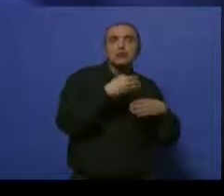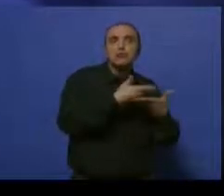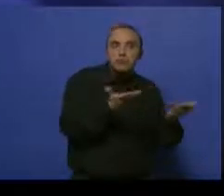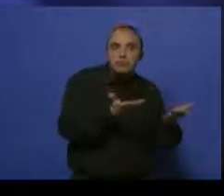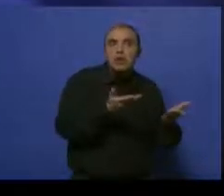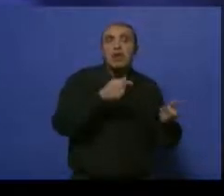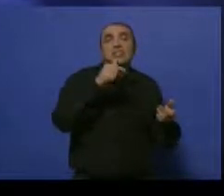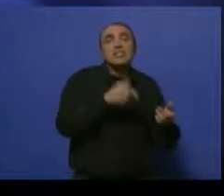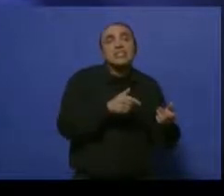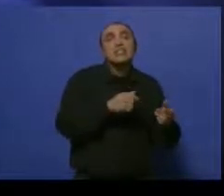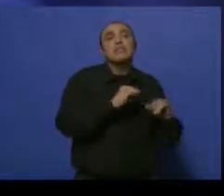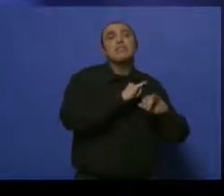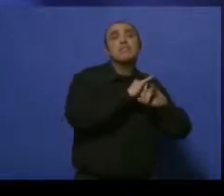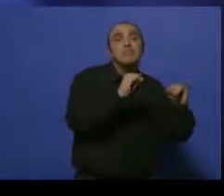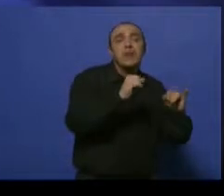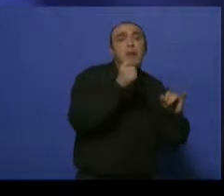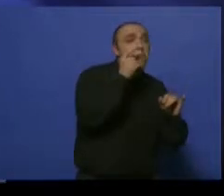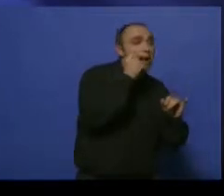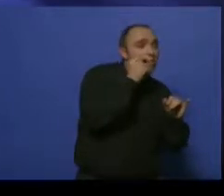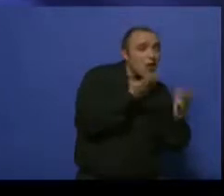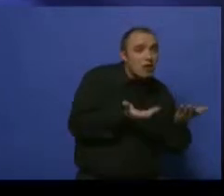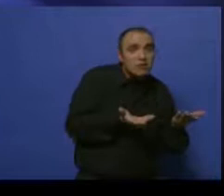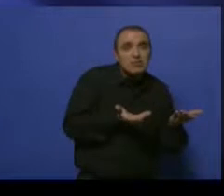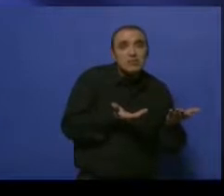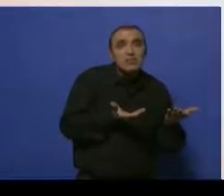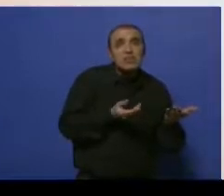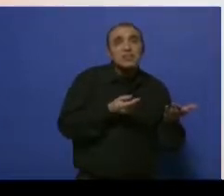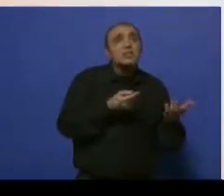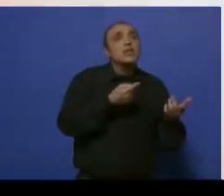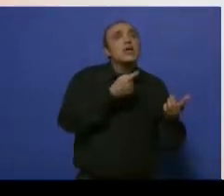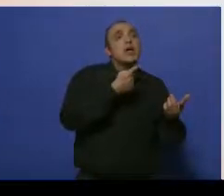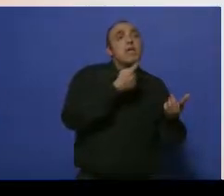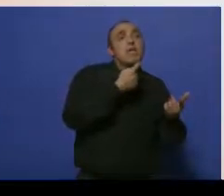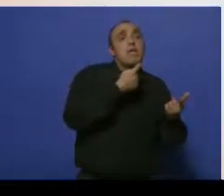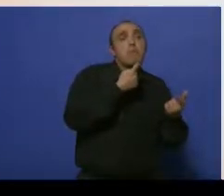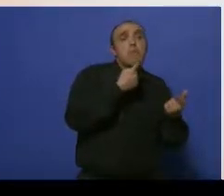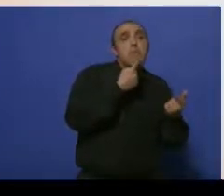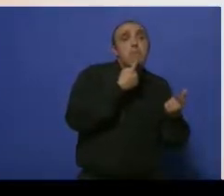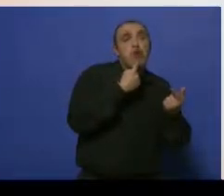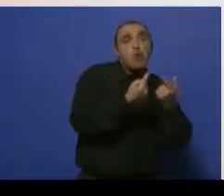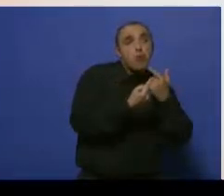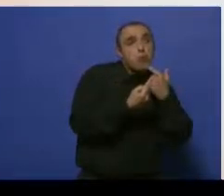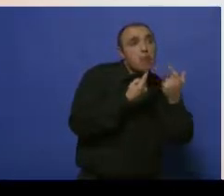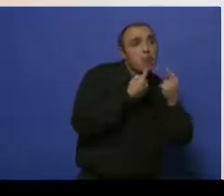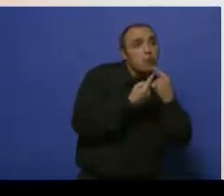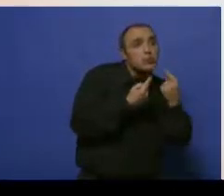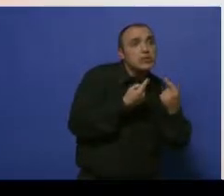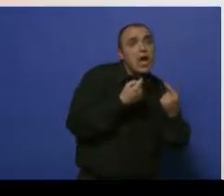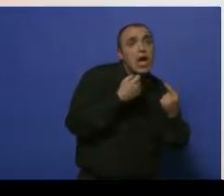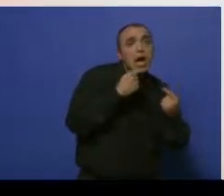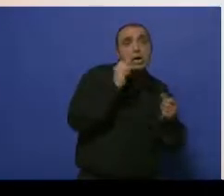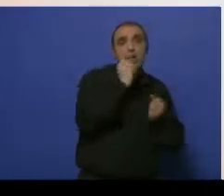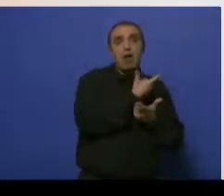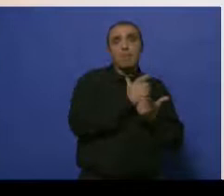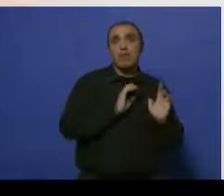los papás, que siempre nosotros bregamos por una consulta precoz, que es una de las herramientas que tenemos los médicos, de tomar en forma